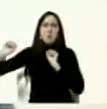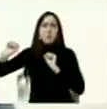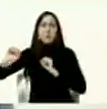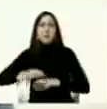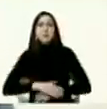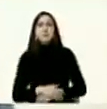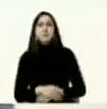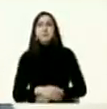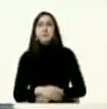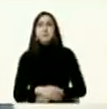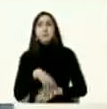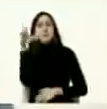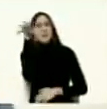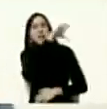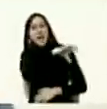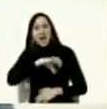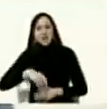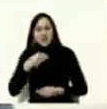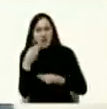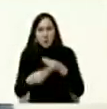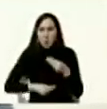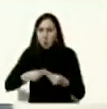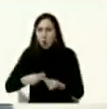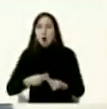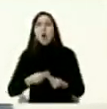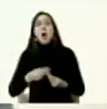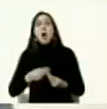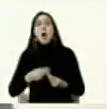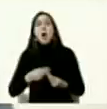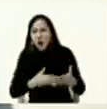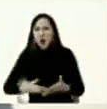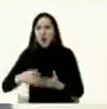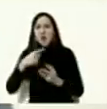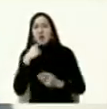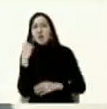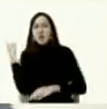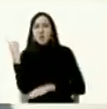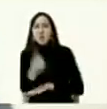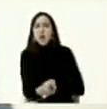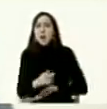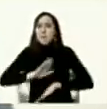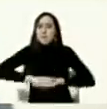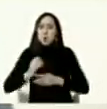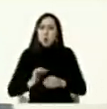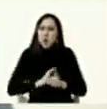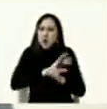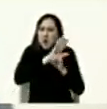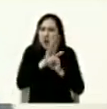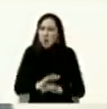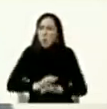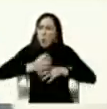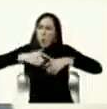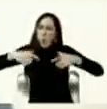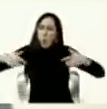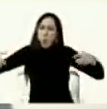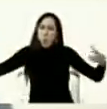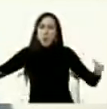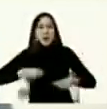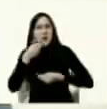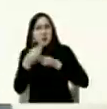muchos países han criticado Estados Unidos por el origen del coronavirus y por su continua